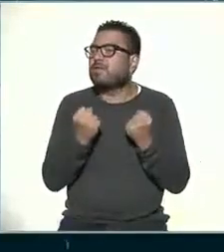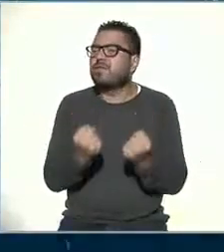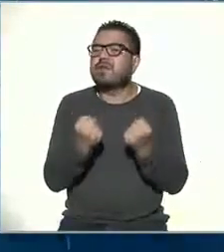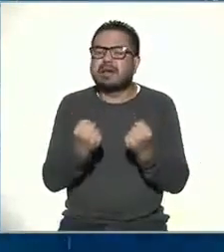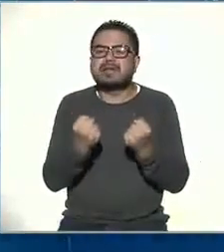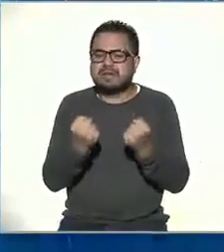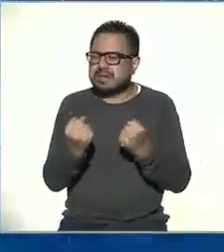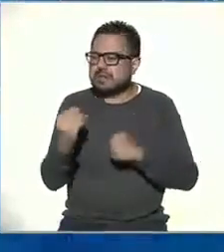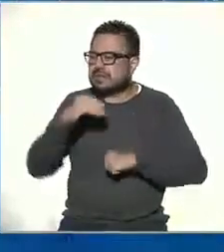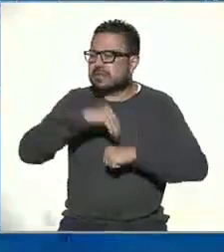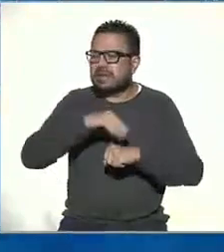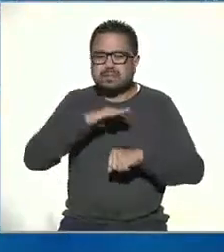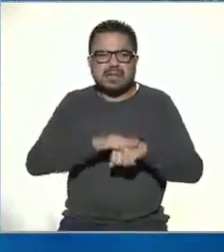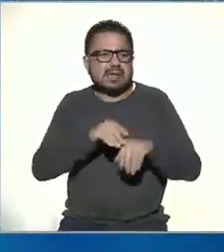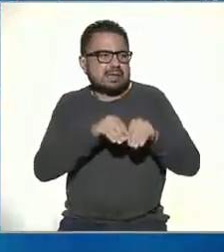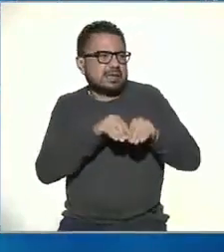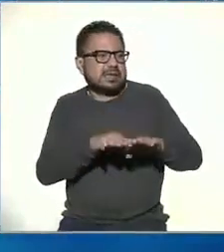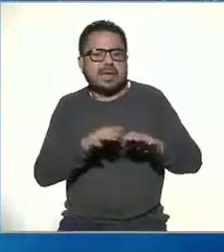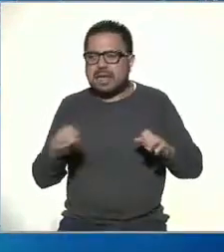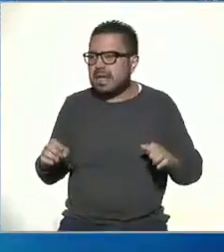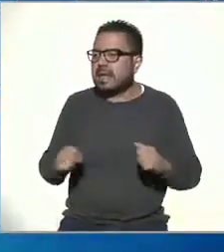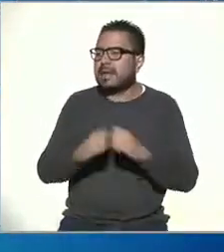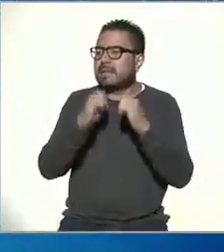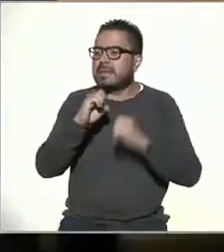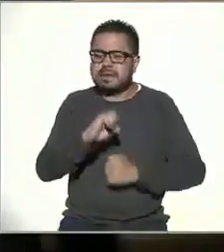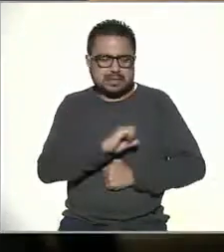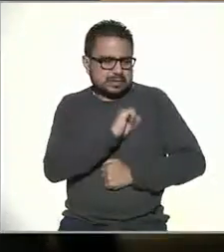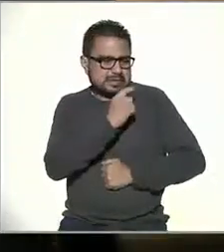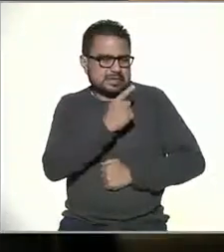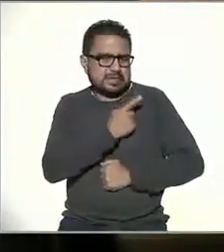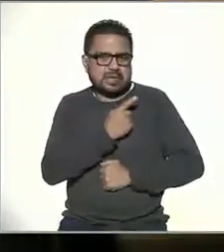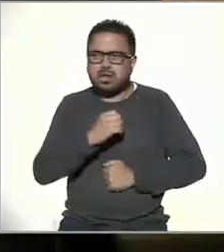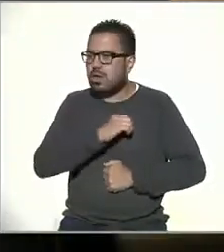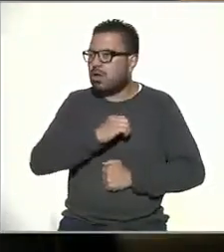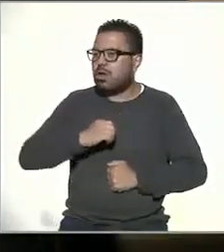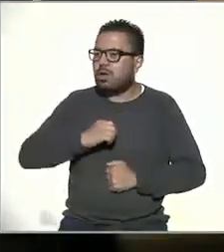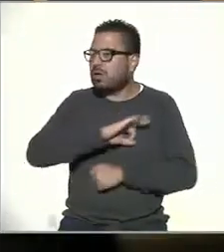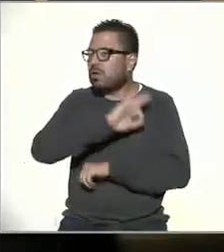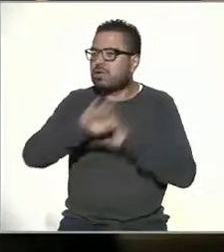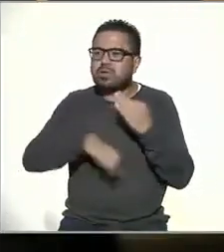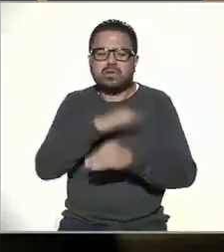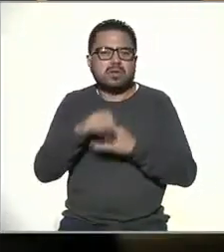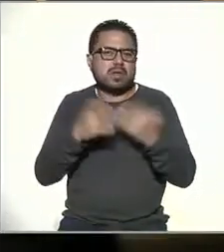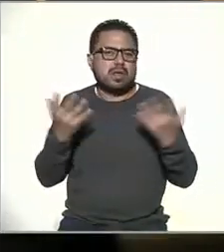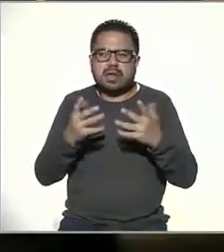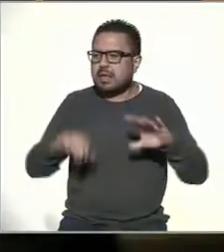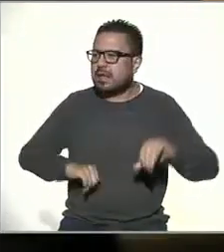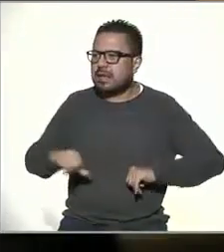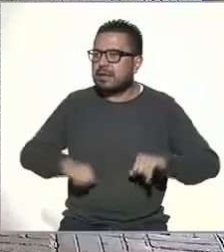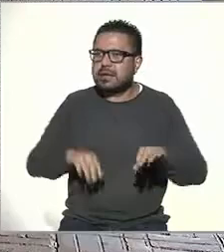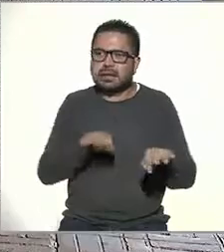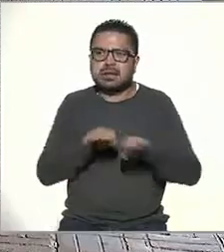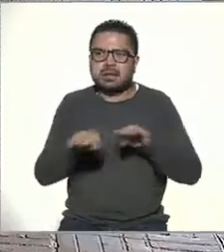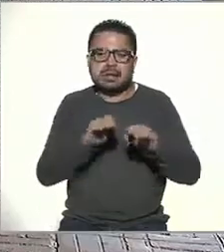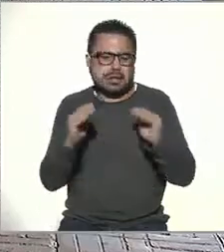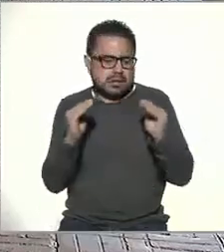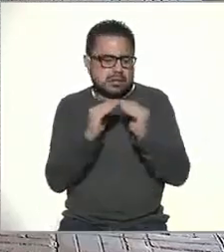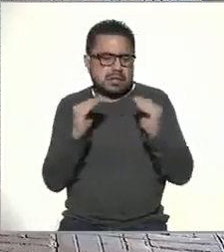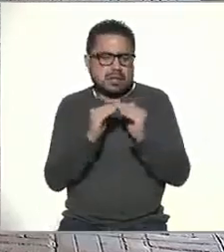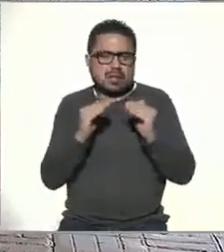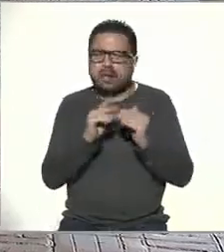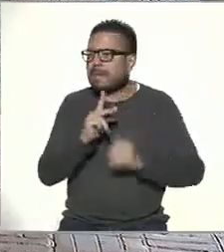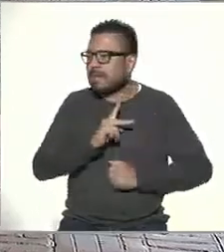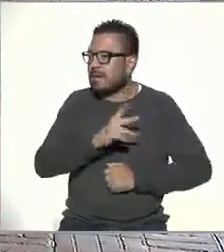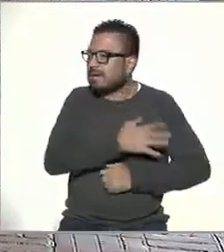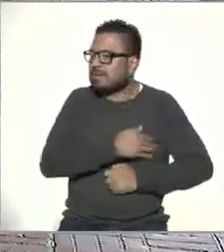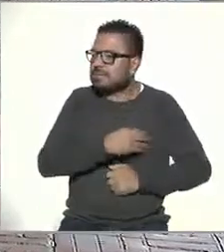redimensionar su alcance. La emergencia sanitaria nos obligó a realizar actividades laborales desde el hogar, que nuestros